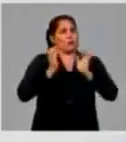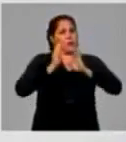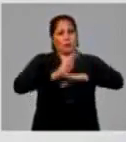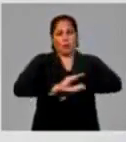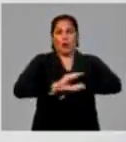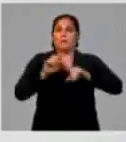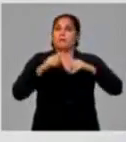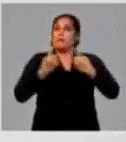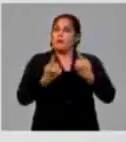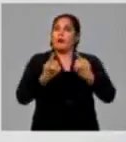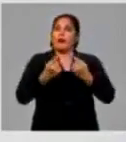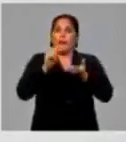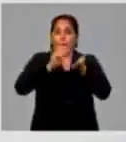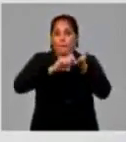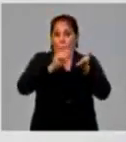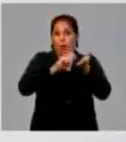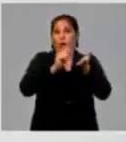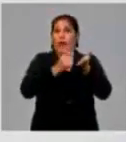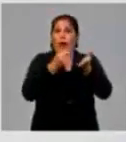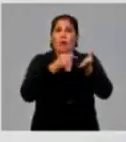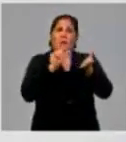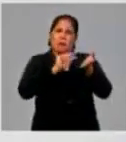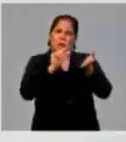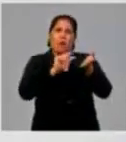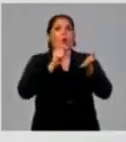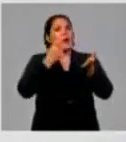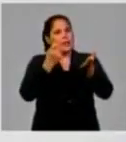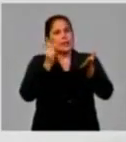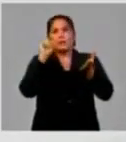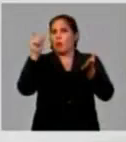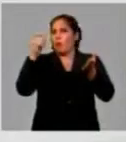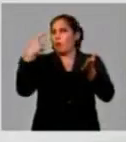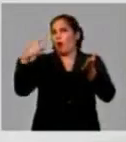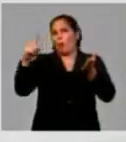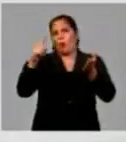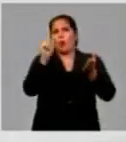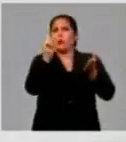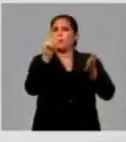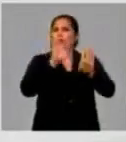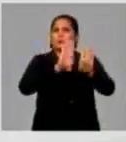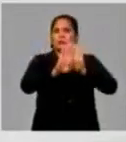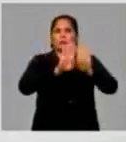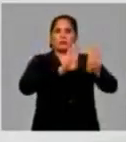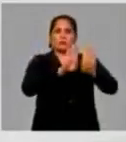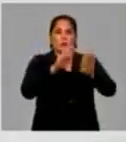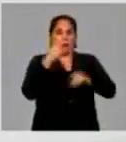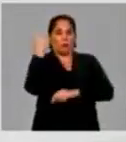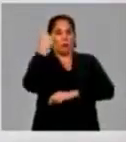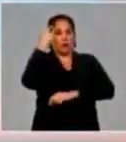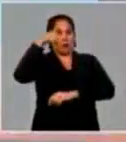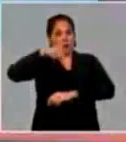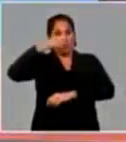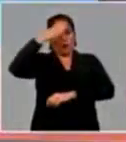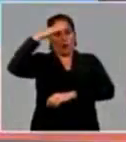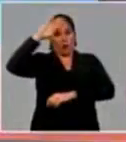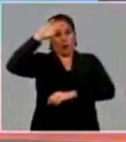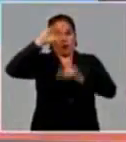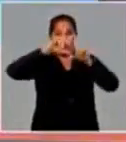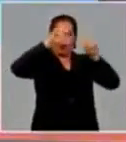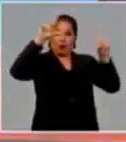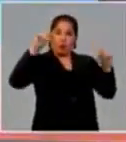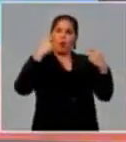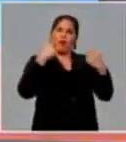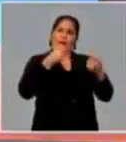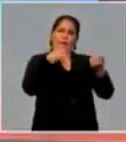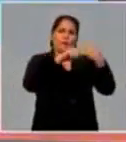la insuficiente cuota normada, es casi inexistente la presencia de productos nacionales en las cadenas de